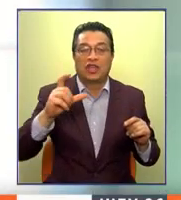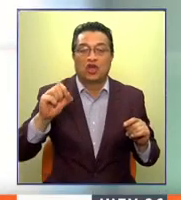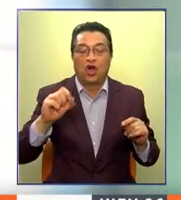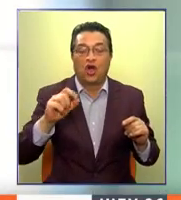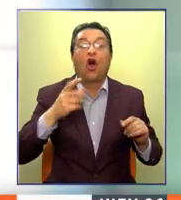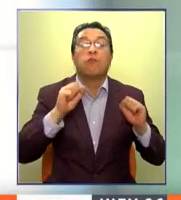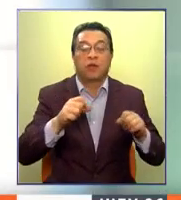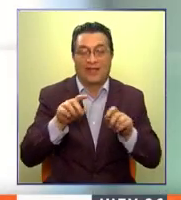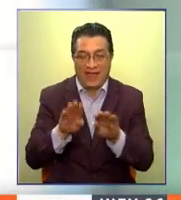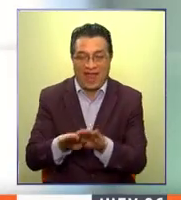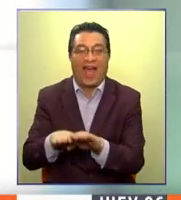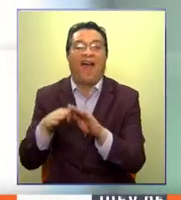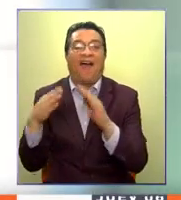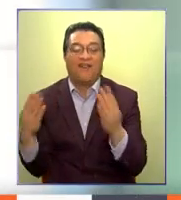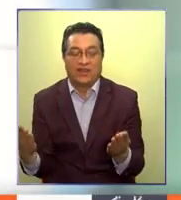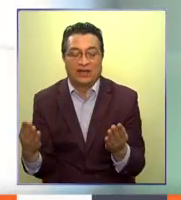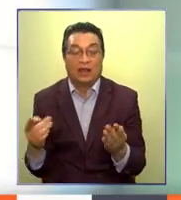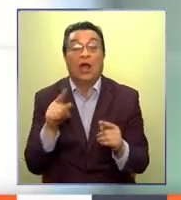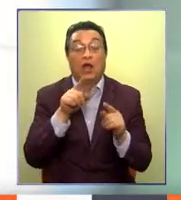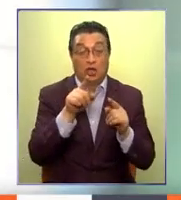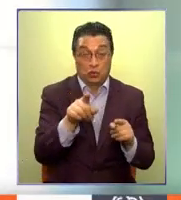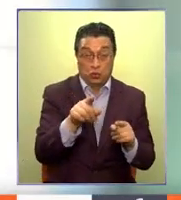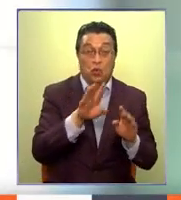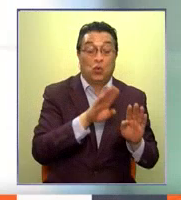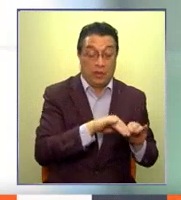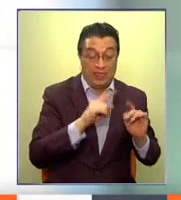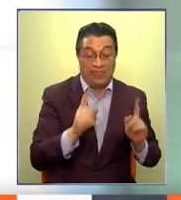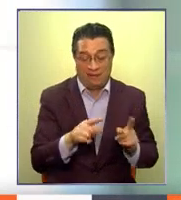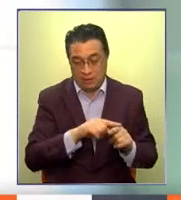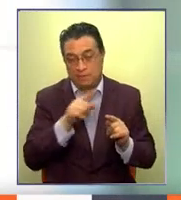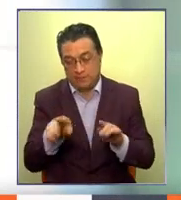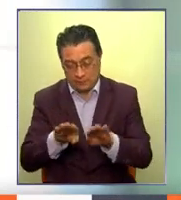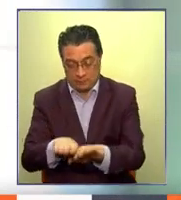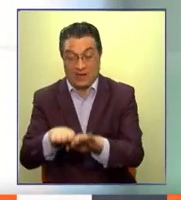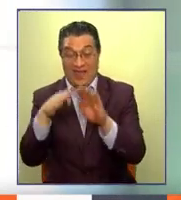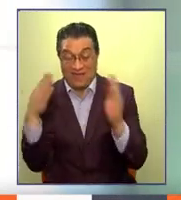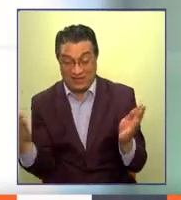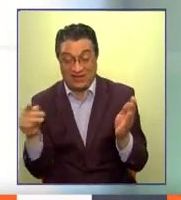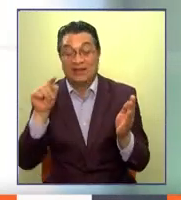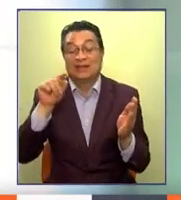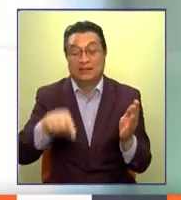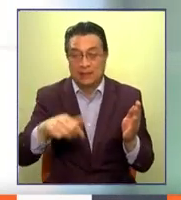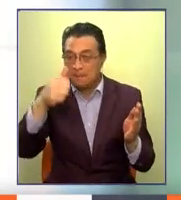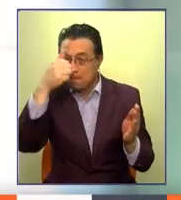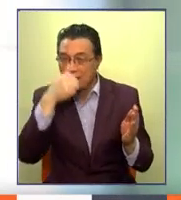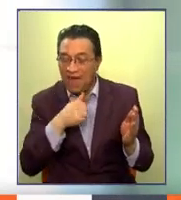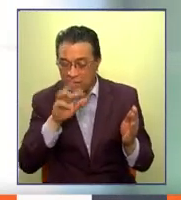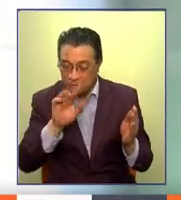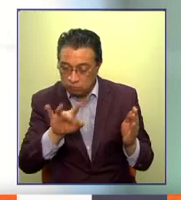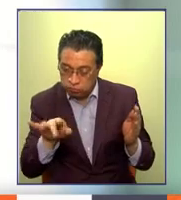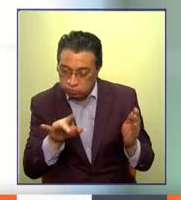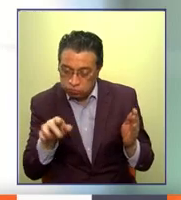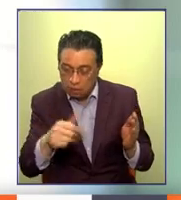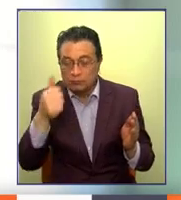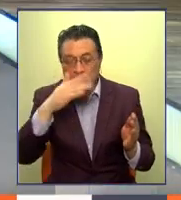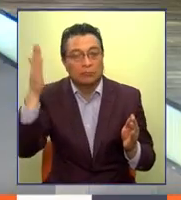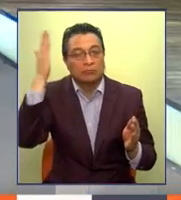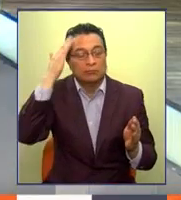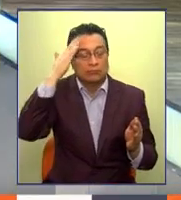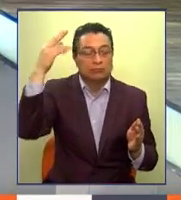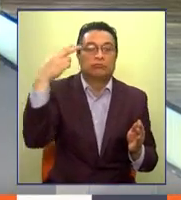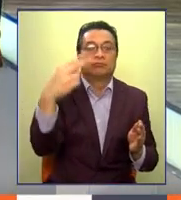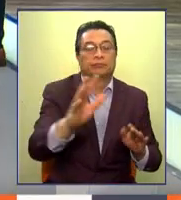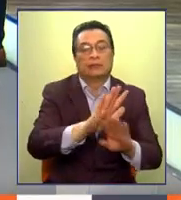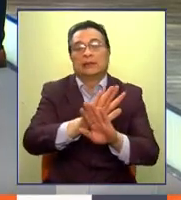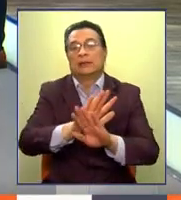y este código de activación deberá ocupar entonces usted para crear una contraseña definitiva y eso es ya la clave, Mónica.